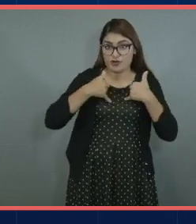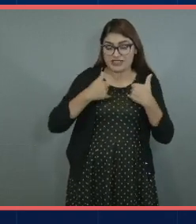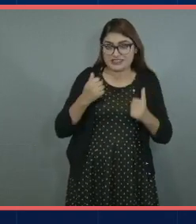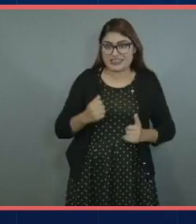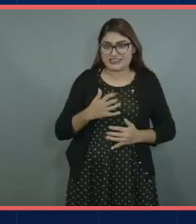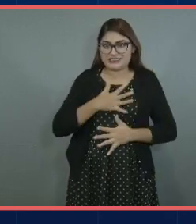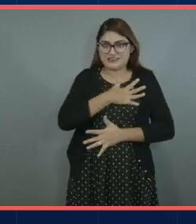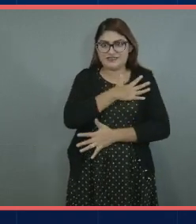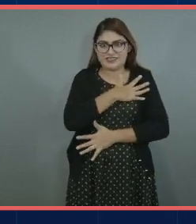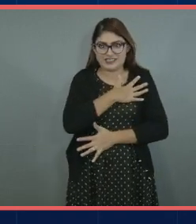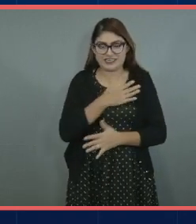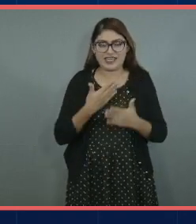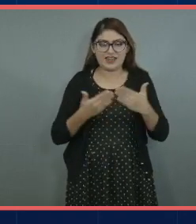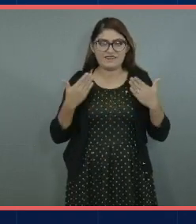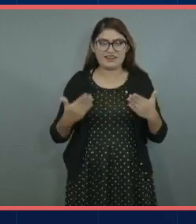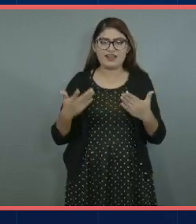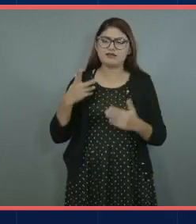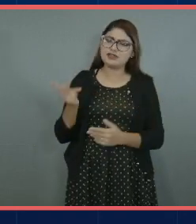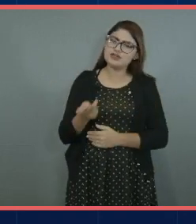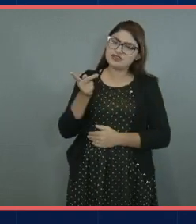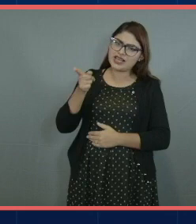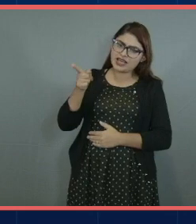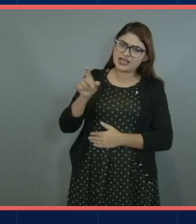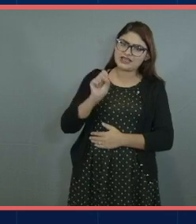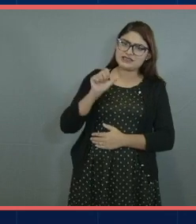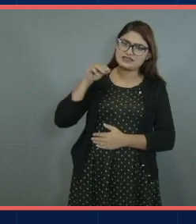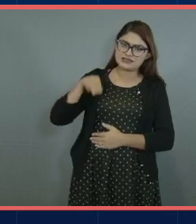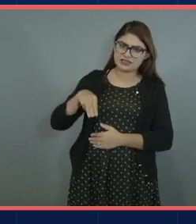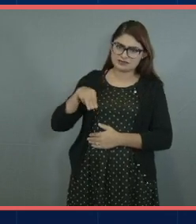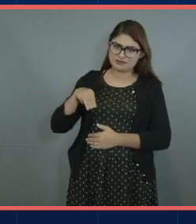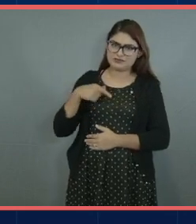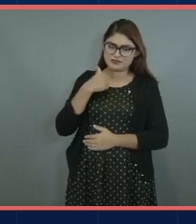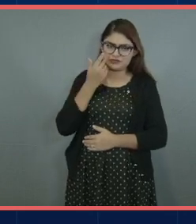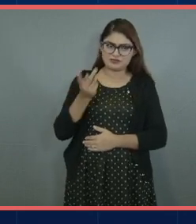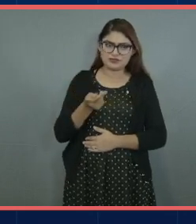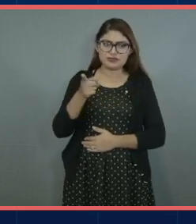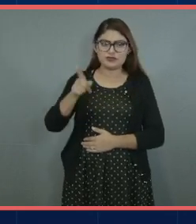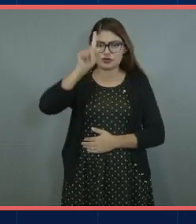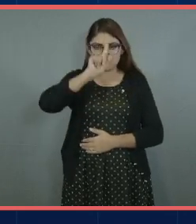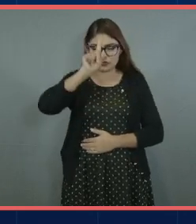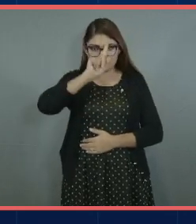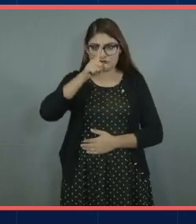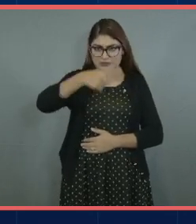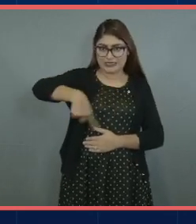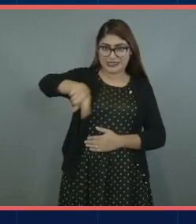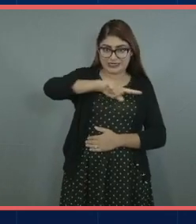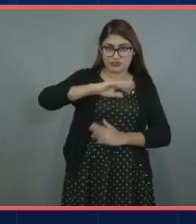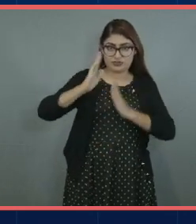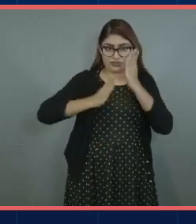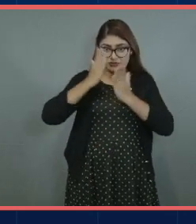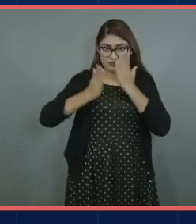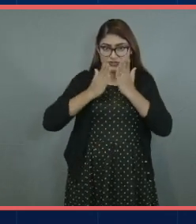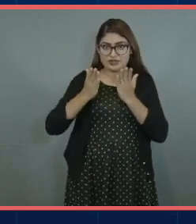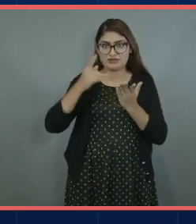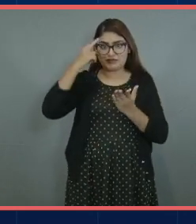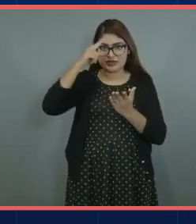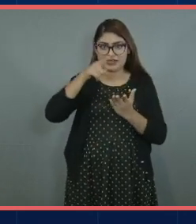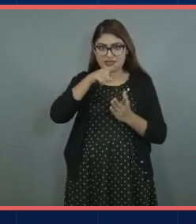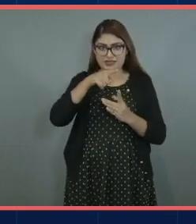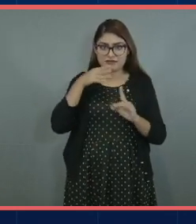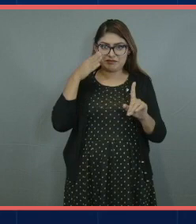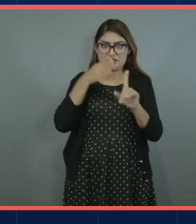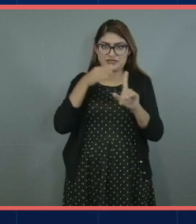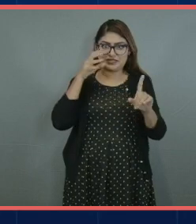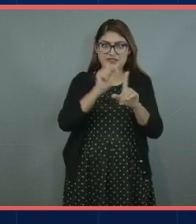Sam ¿qué consejo le darías a los becarios chavos que inspiran para que logren sus metas? Muchas